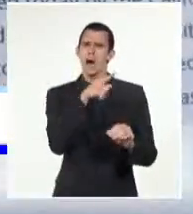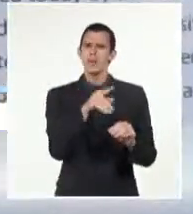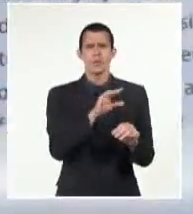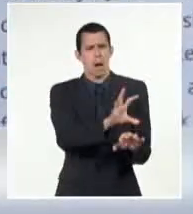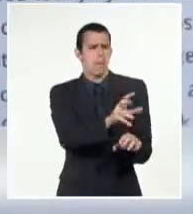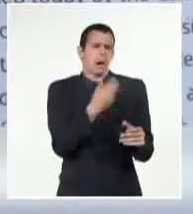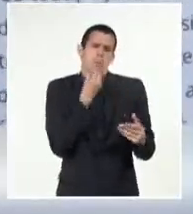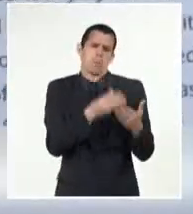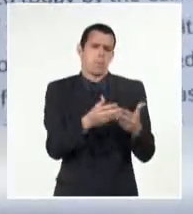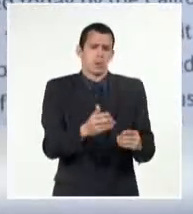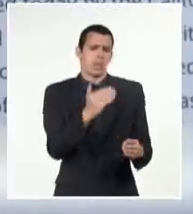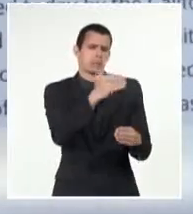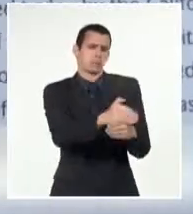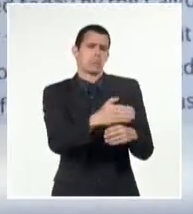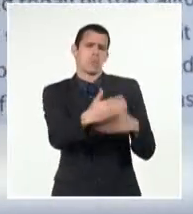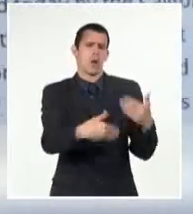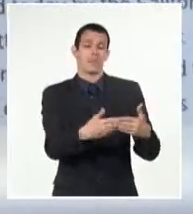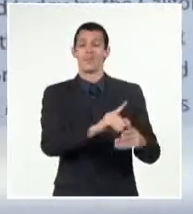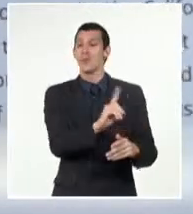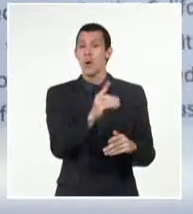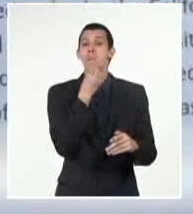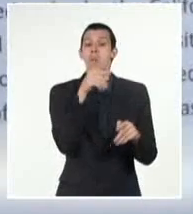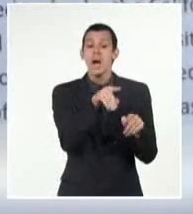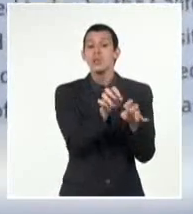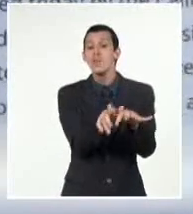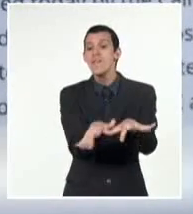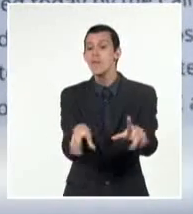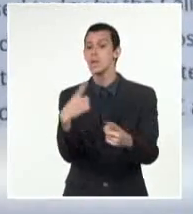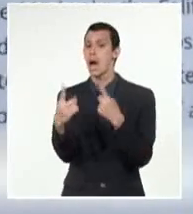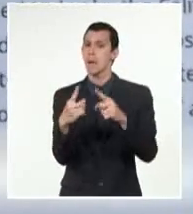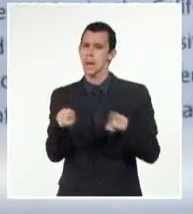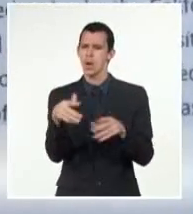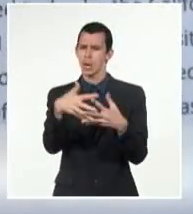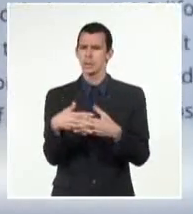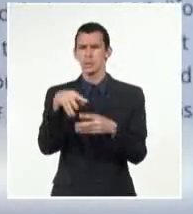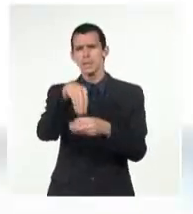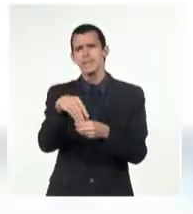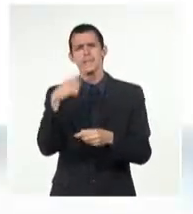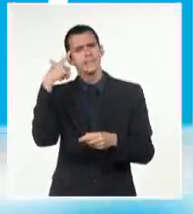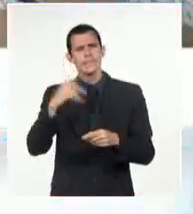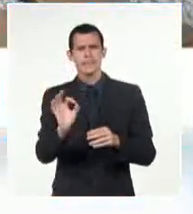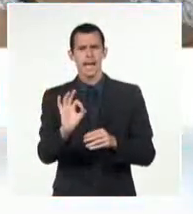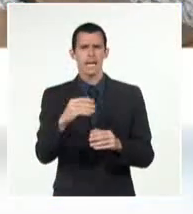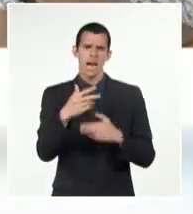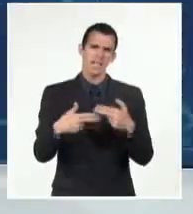estadounidense. Sin embargo, los expertos aún no preven un colapso financiero a gran escala.